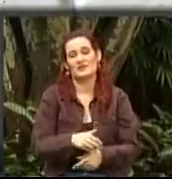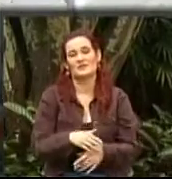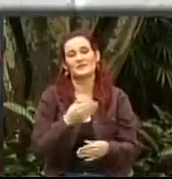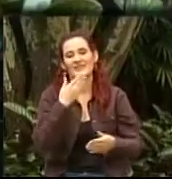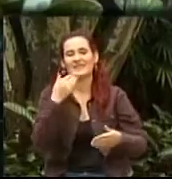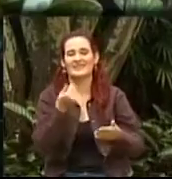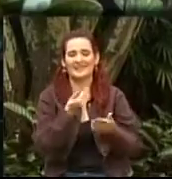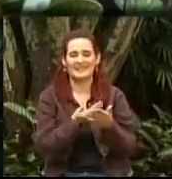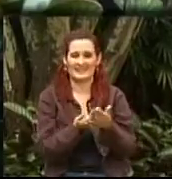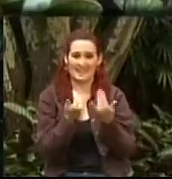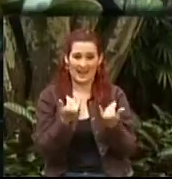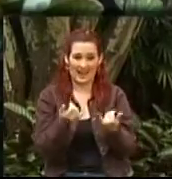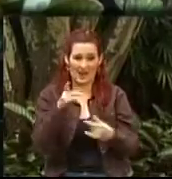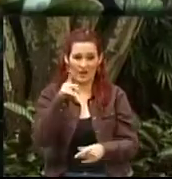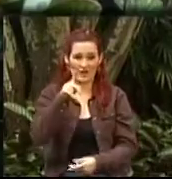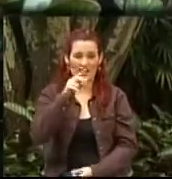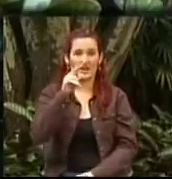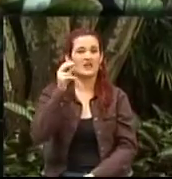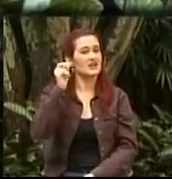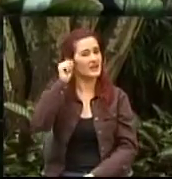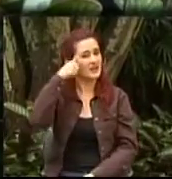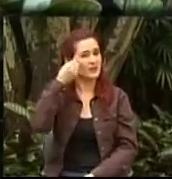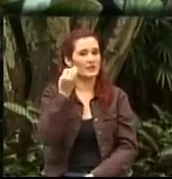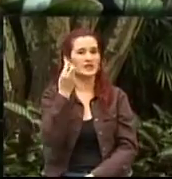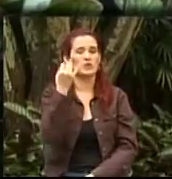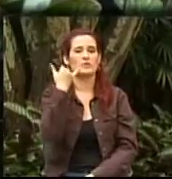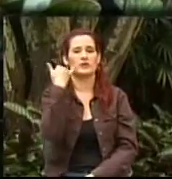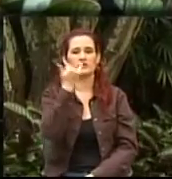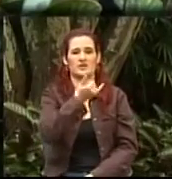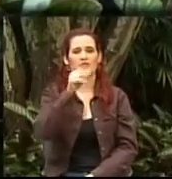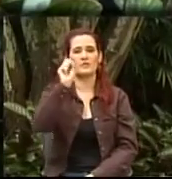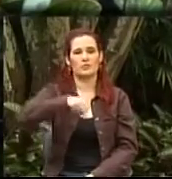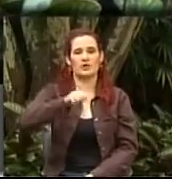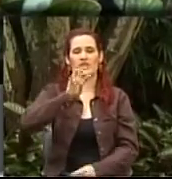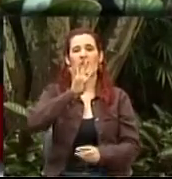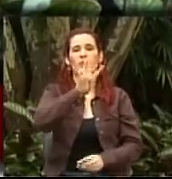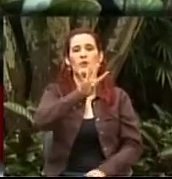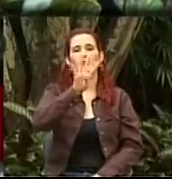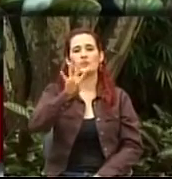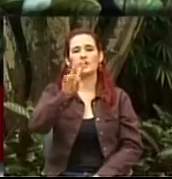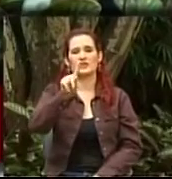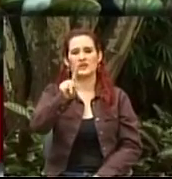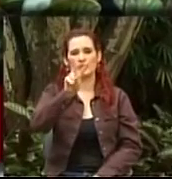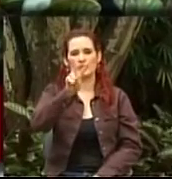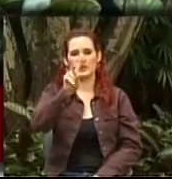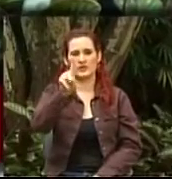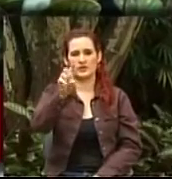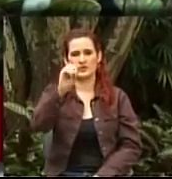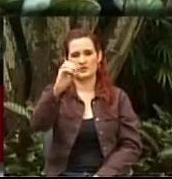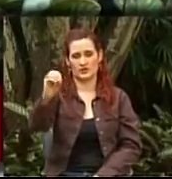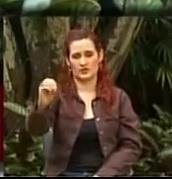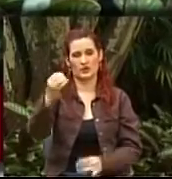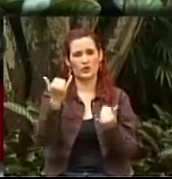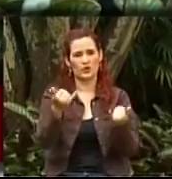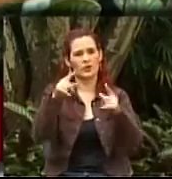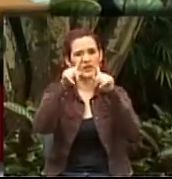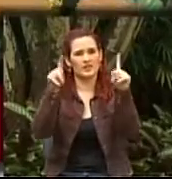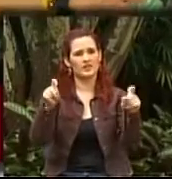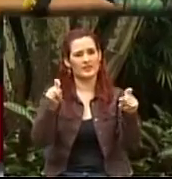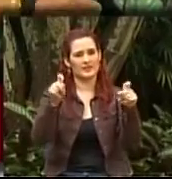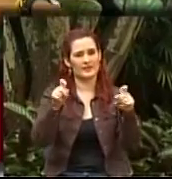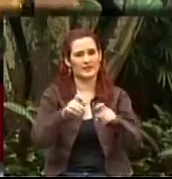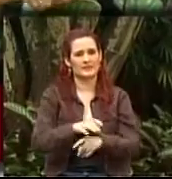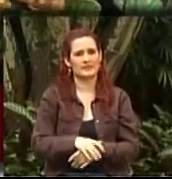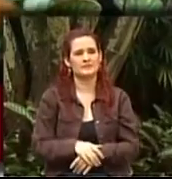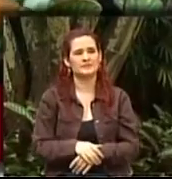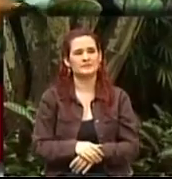por lo de niño. 441-2100 es la línea telefónica para que se comuniquen con nosotros. Hoy vamos a hablar, doctora Beatriz y amigos